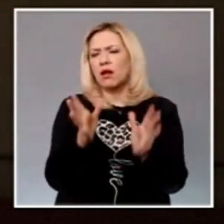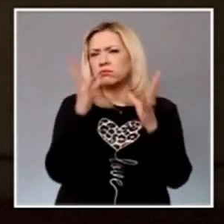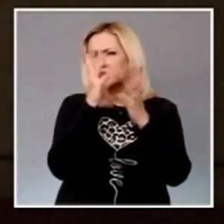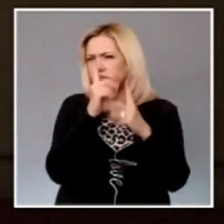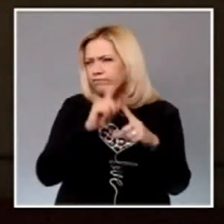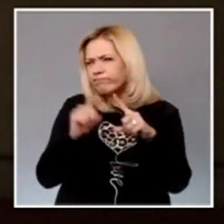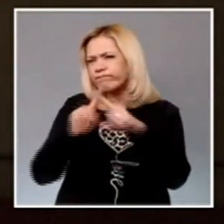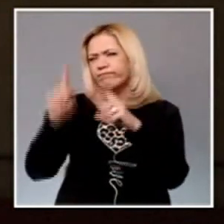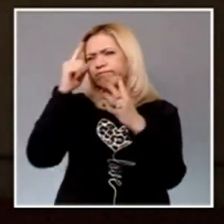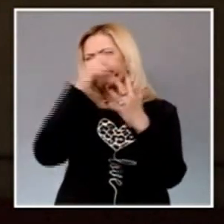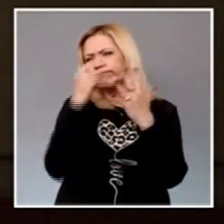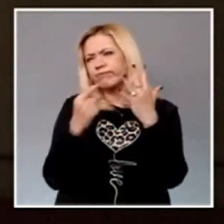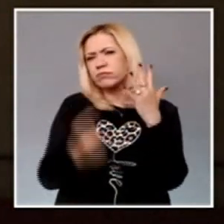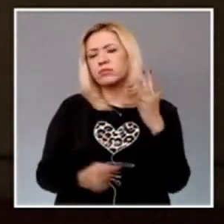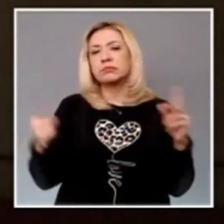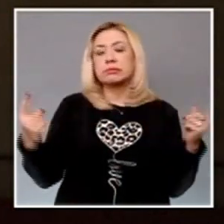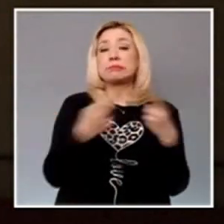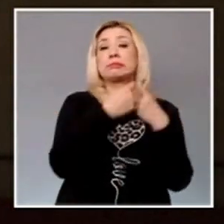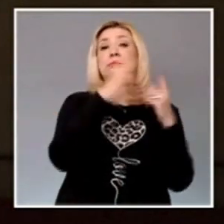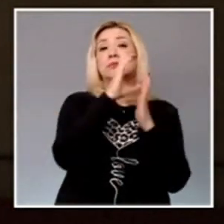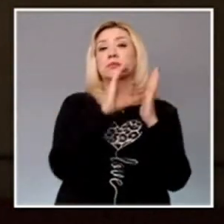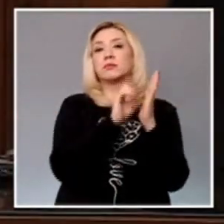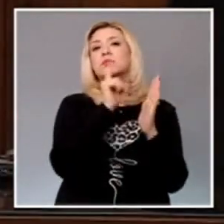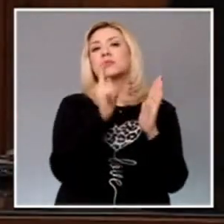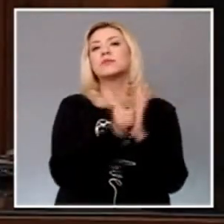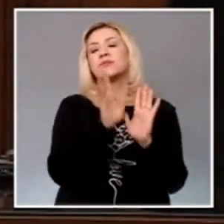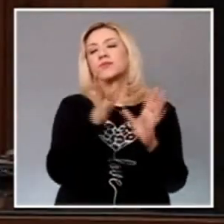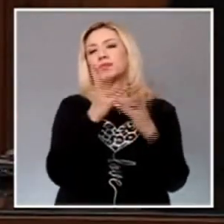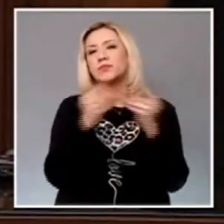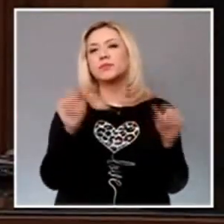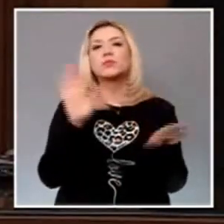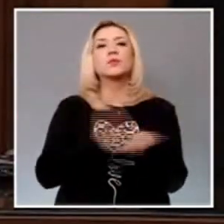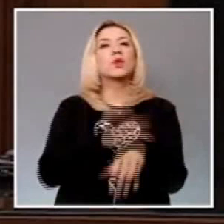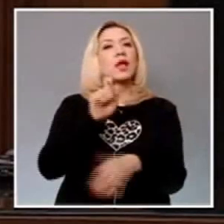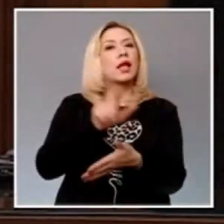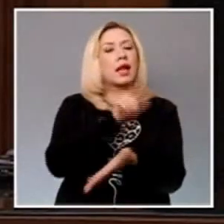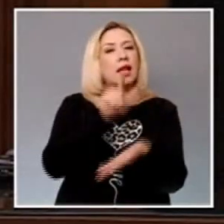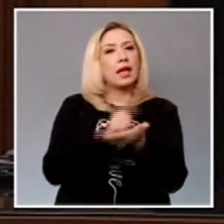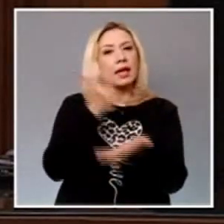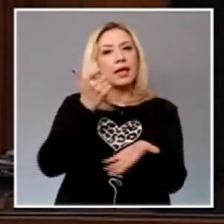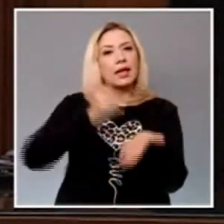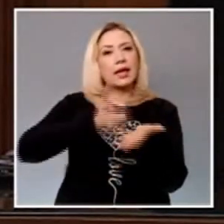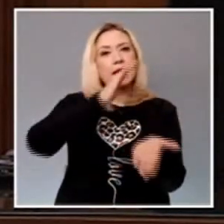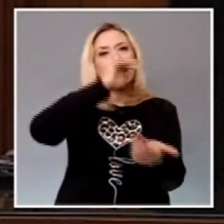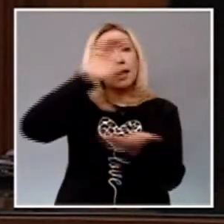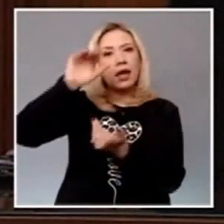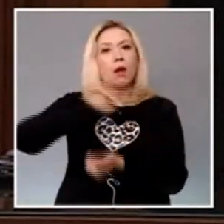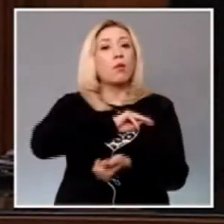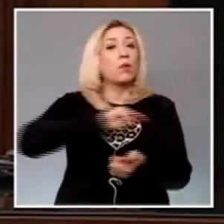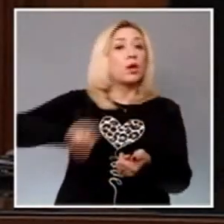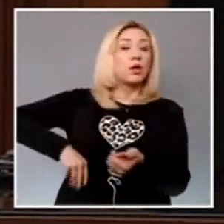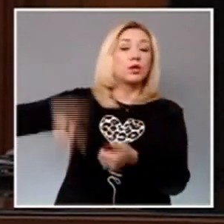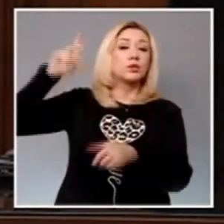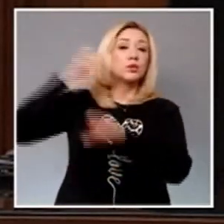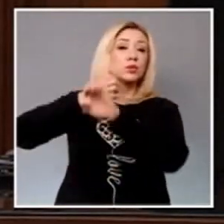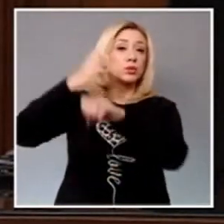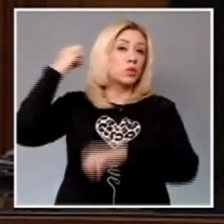respecto de diversas disposiciones de leyes de ingresos de municipios del Estado de Oaxaca. Entre